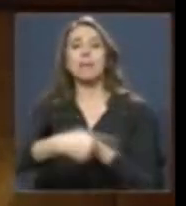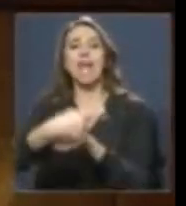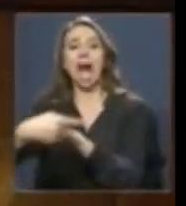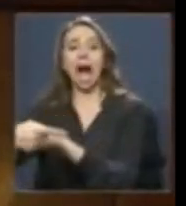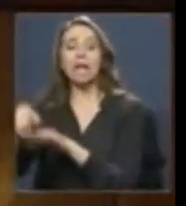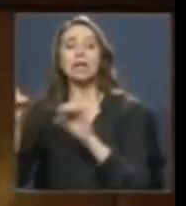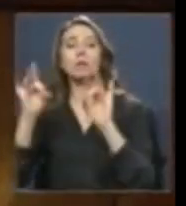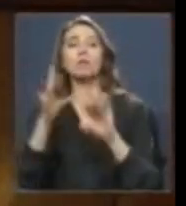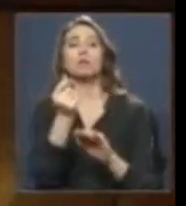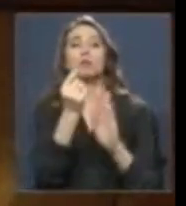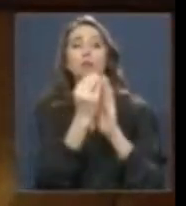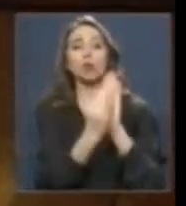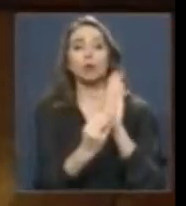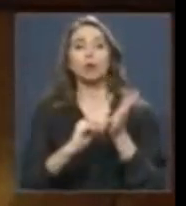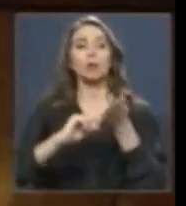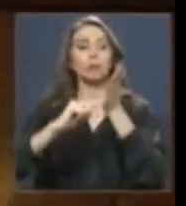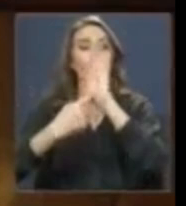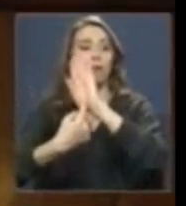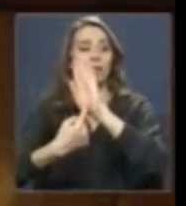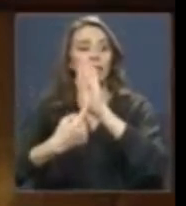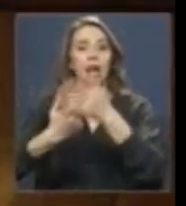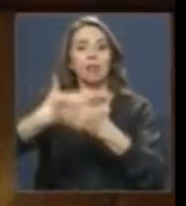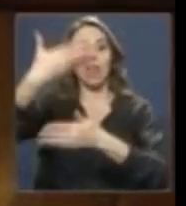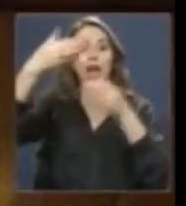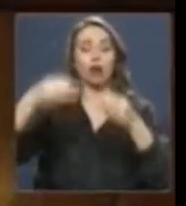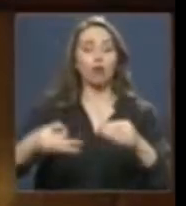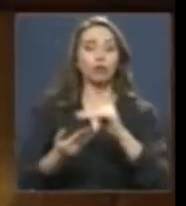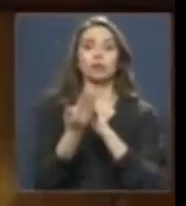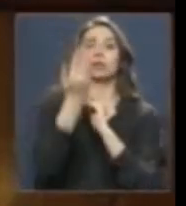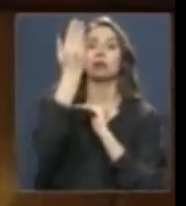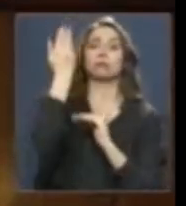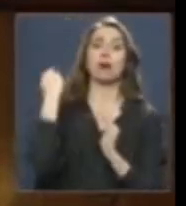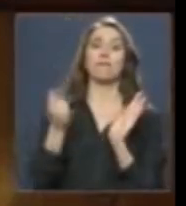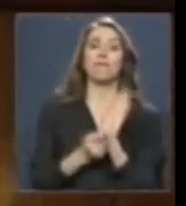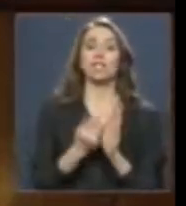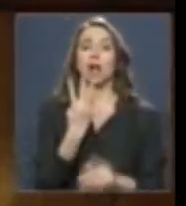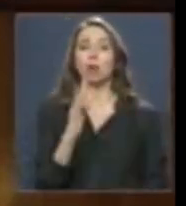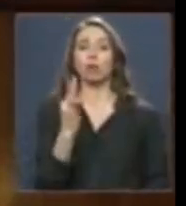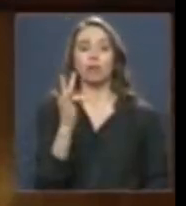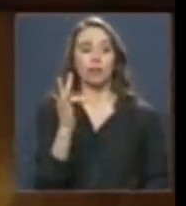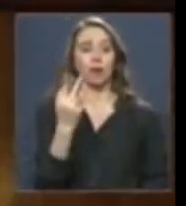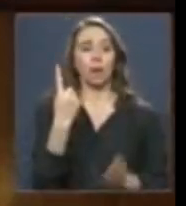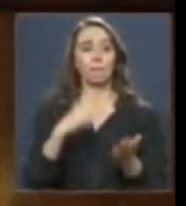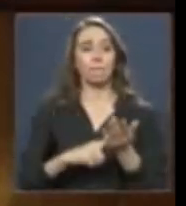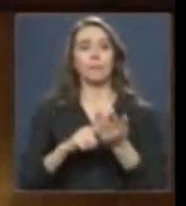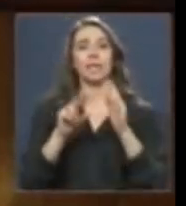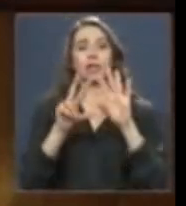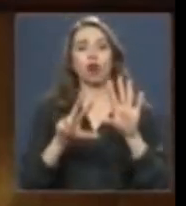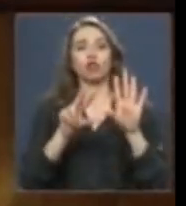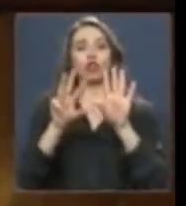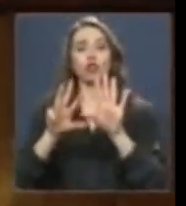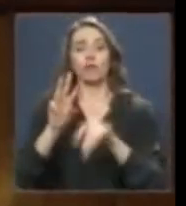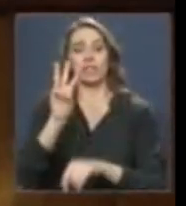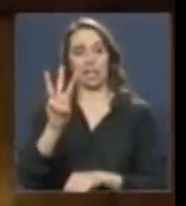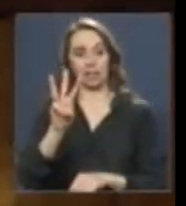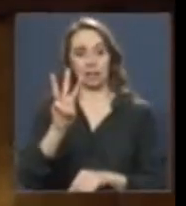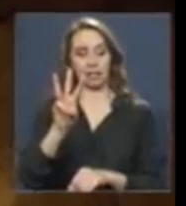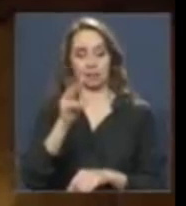determine, publicada en el Diario Oficial, con fecha 4 de febrero de 1893.